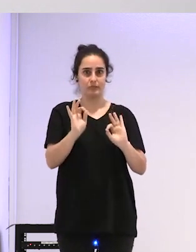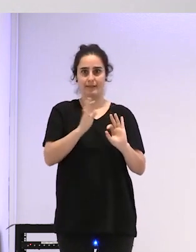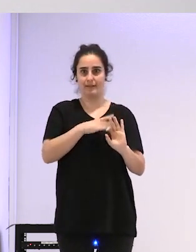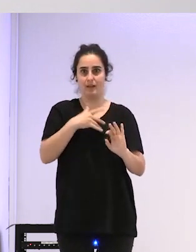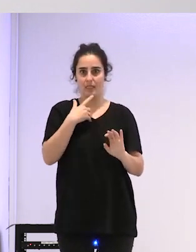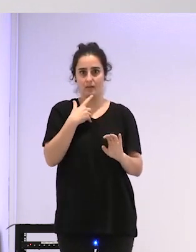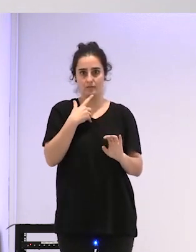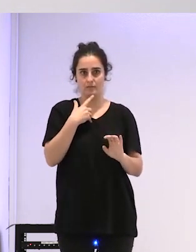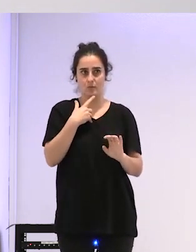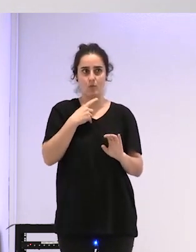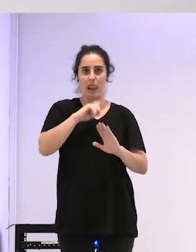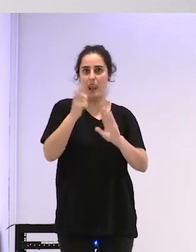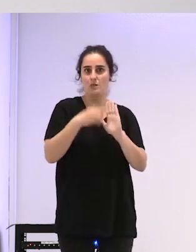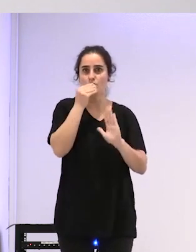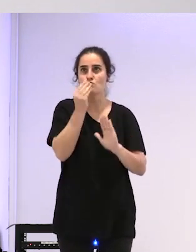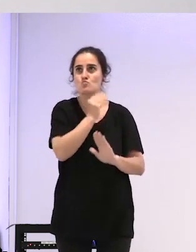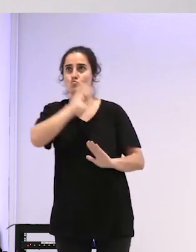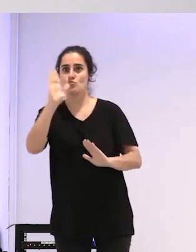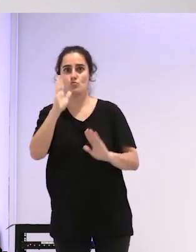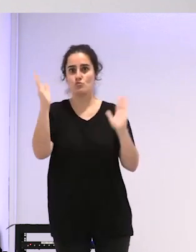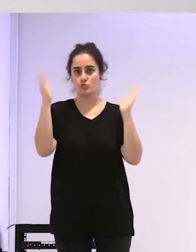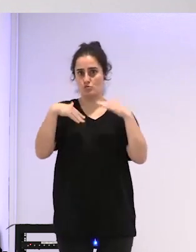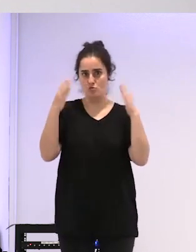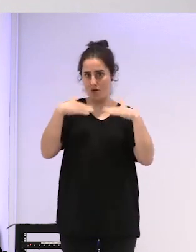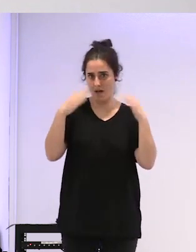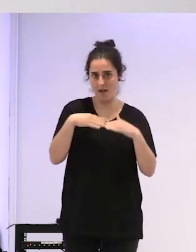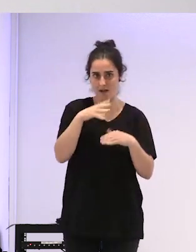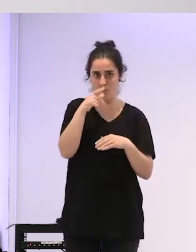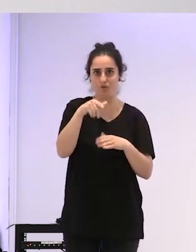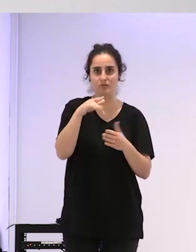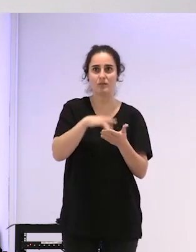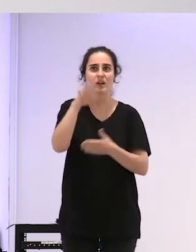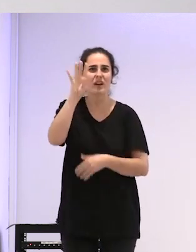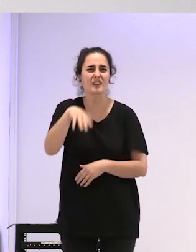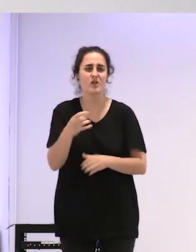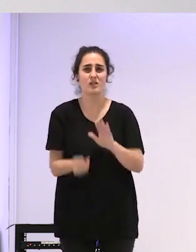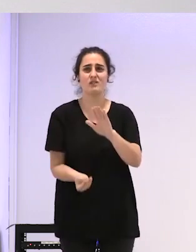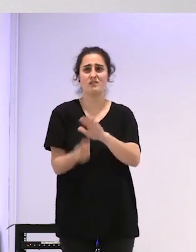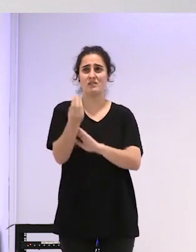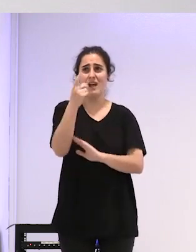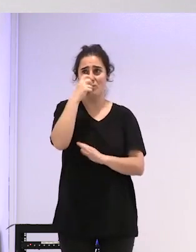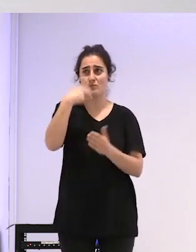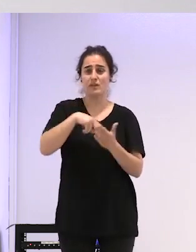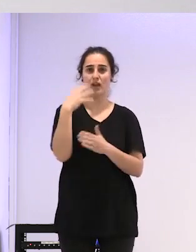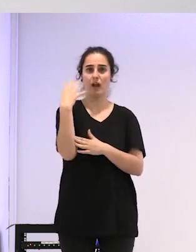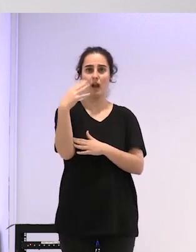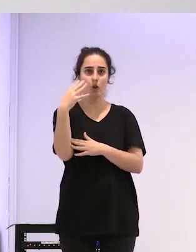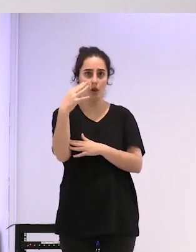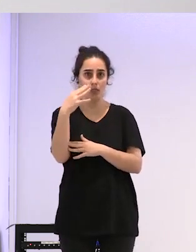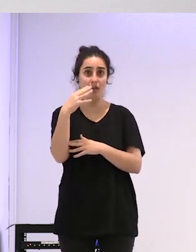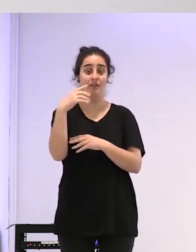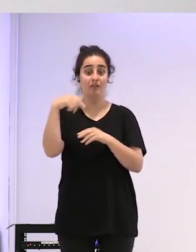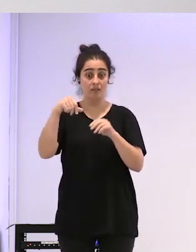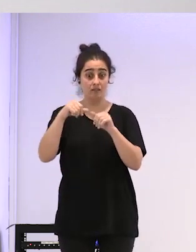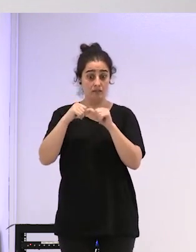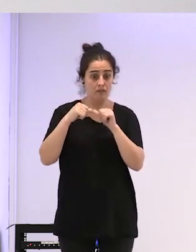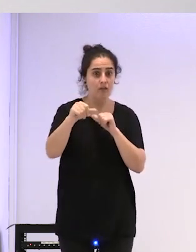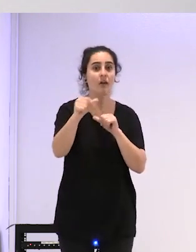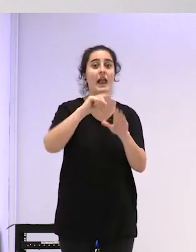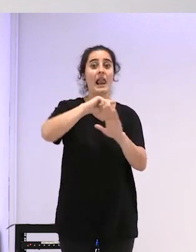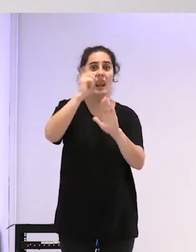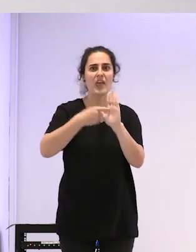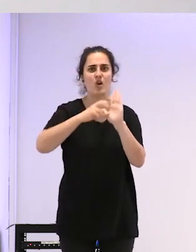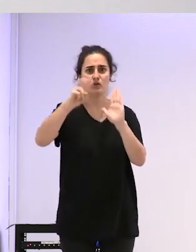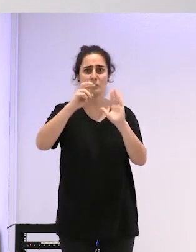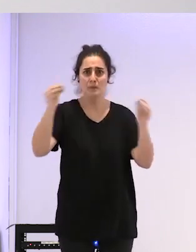ley de España en este aspecto porque fue hecha en Cataluña en 2014 luego han venido leyes que han mejorado nuestra